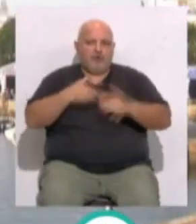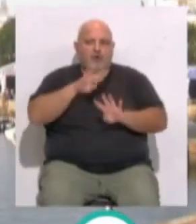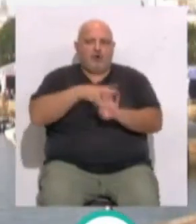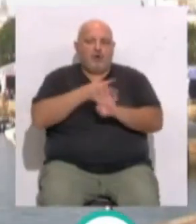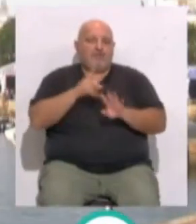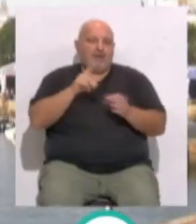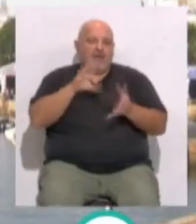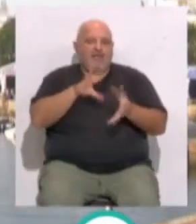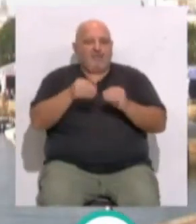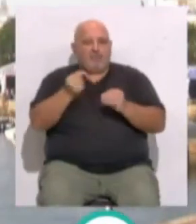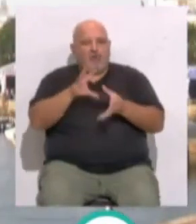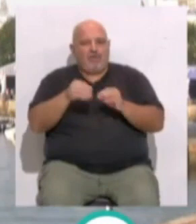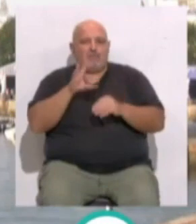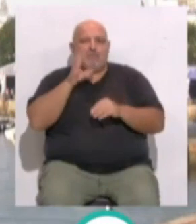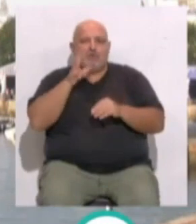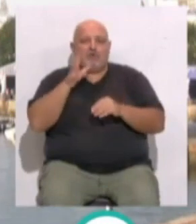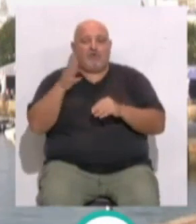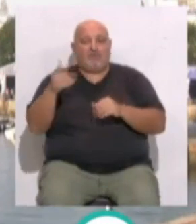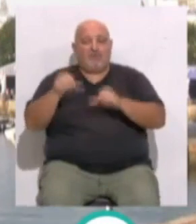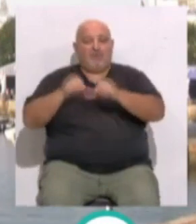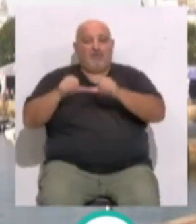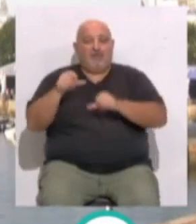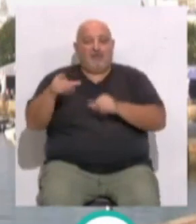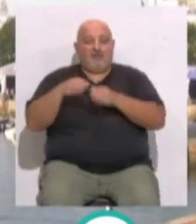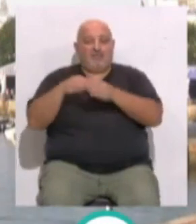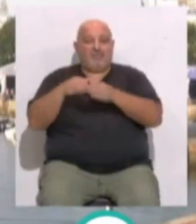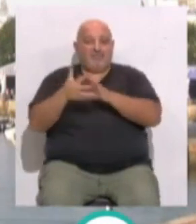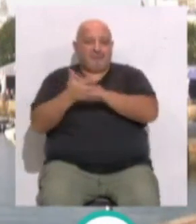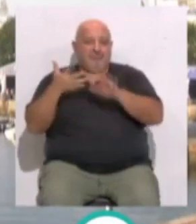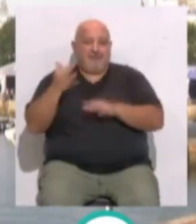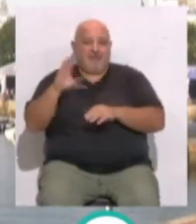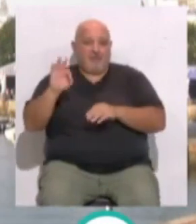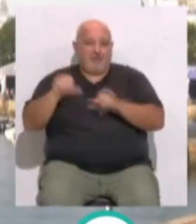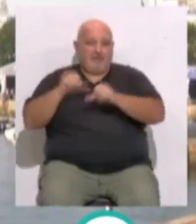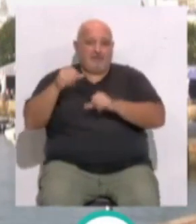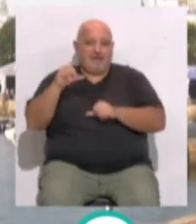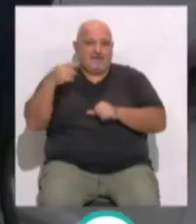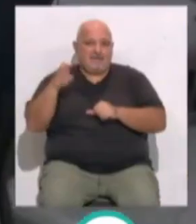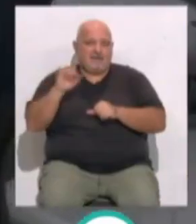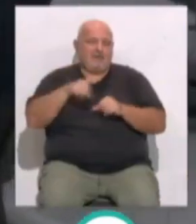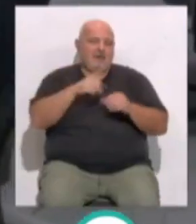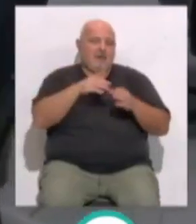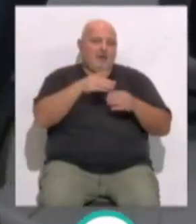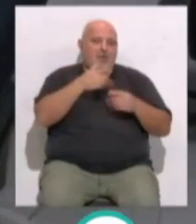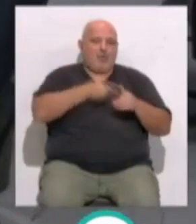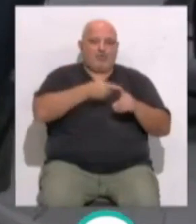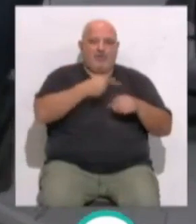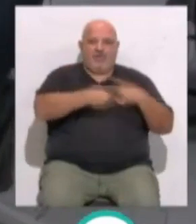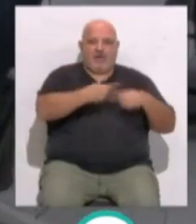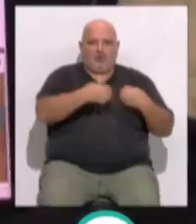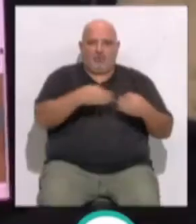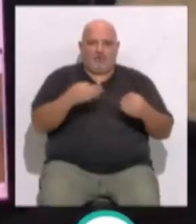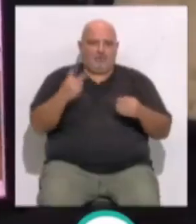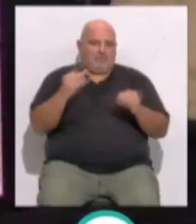horarios muy estrictos... ...para que ni los asiles GPS se ve afectadas, ni el día a día del puerto de Cádiz. Y todo ello contando como